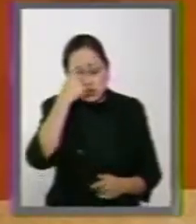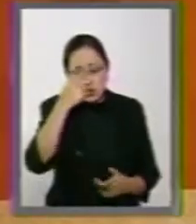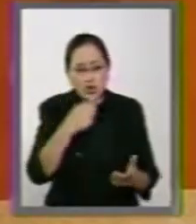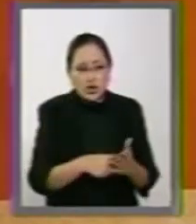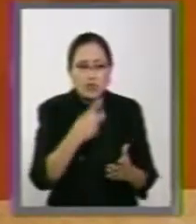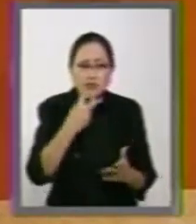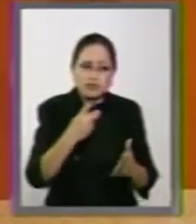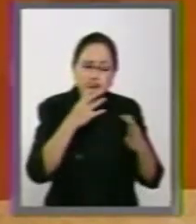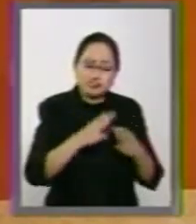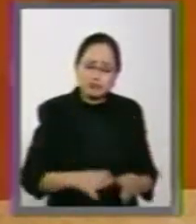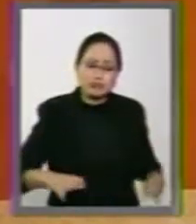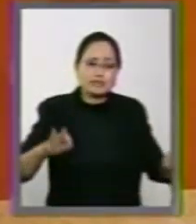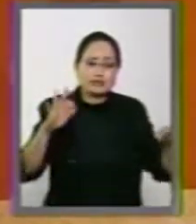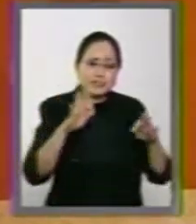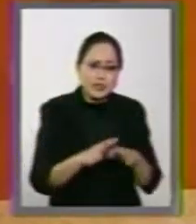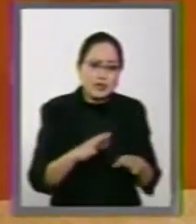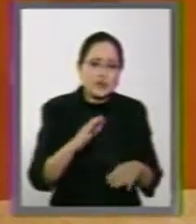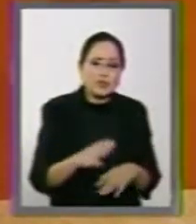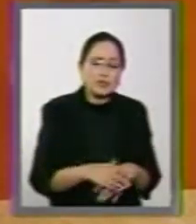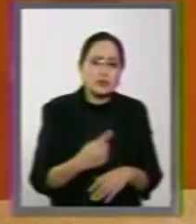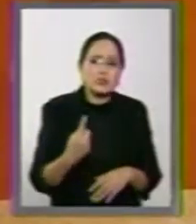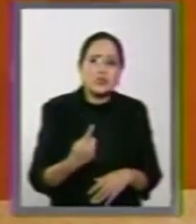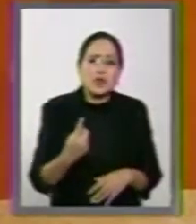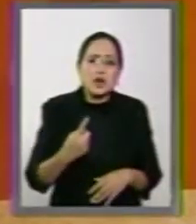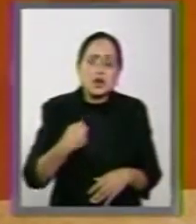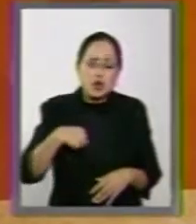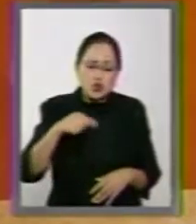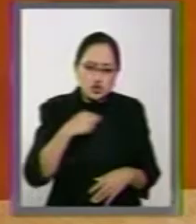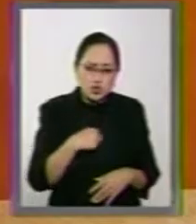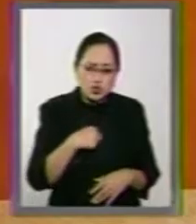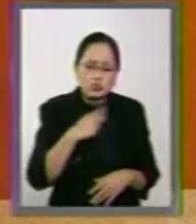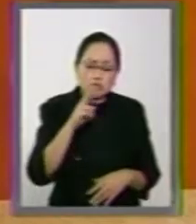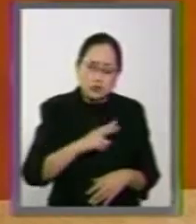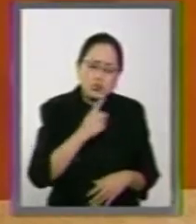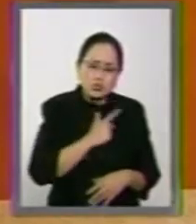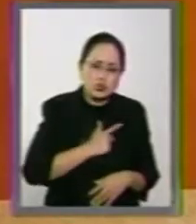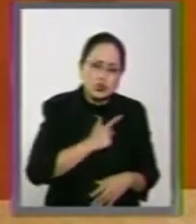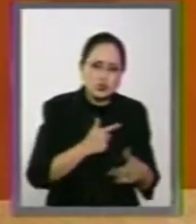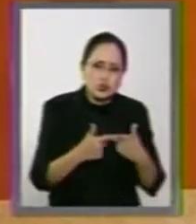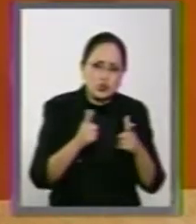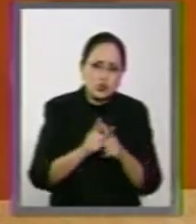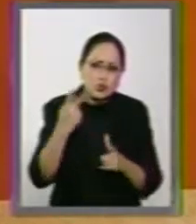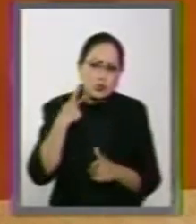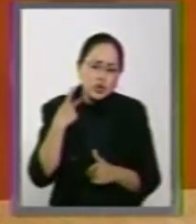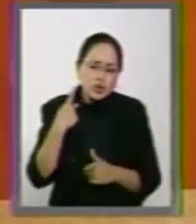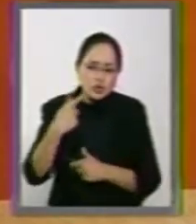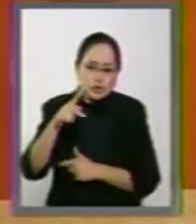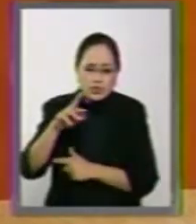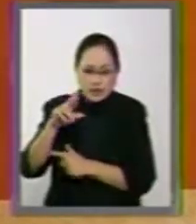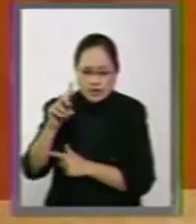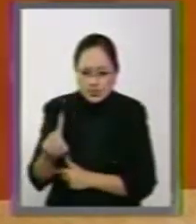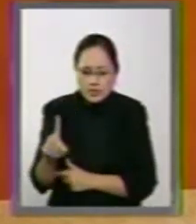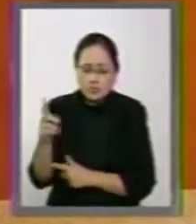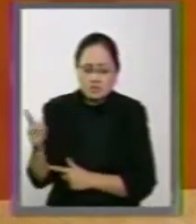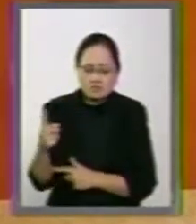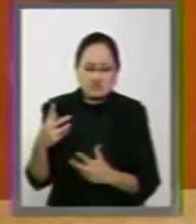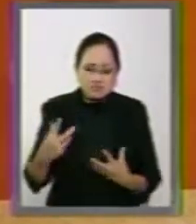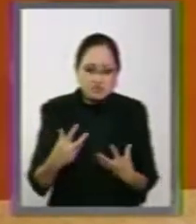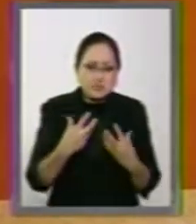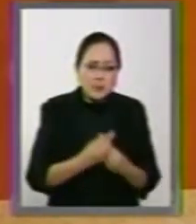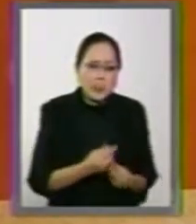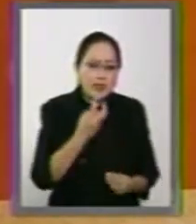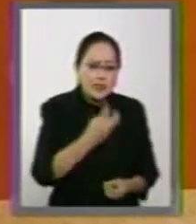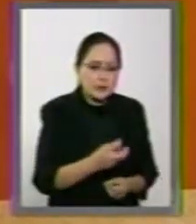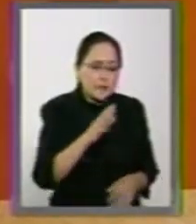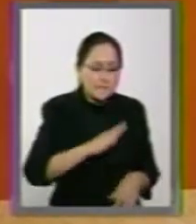importante del cual nosotros nos complacemos desde el Partido de Revolución Democrática, porque es una de las áreas